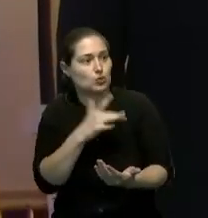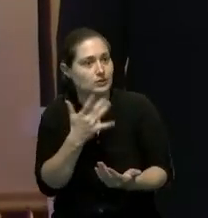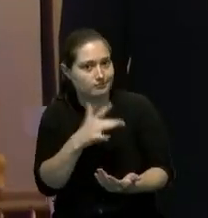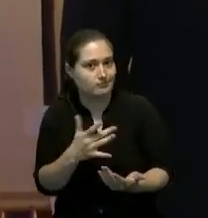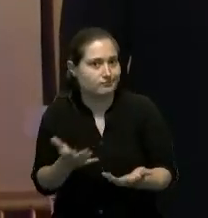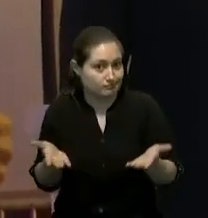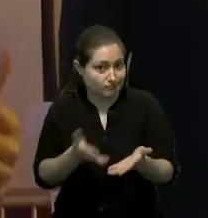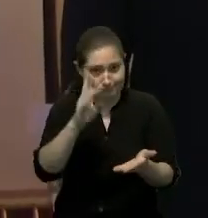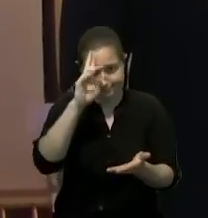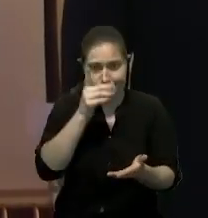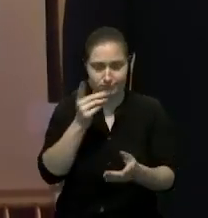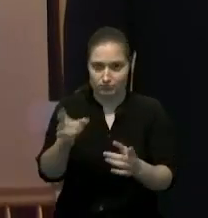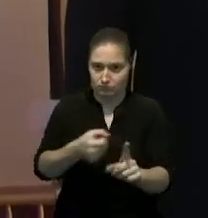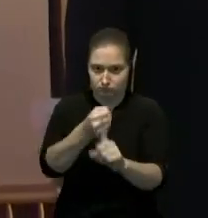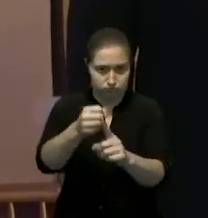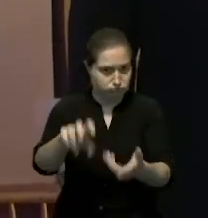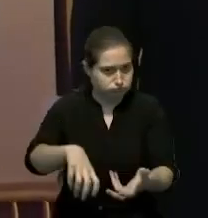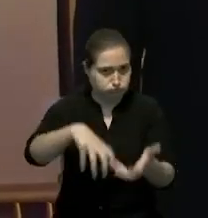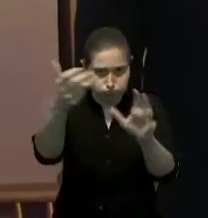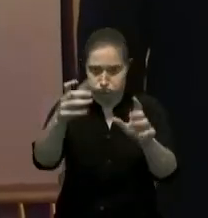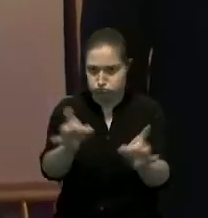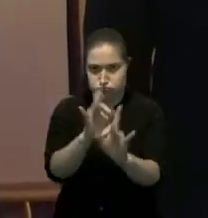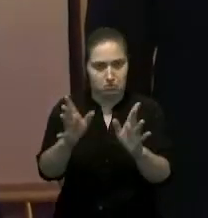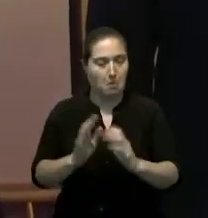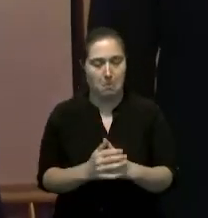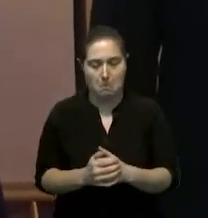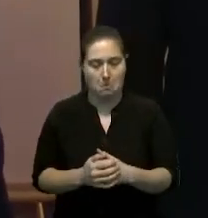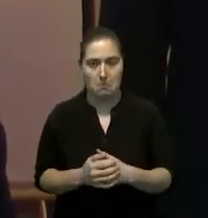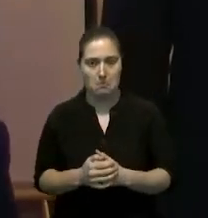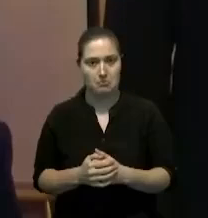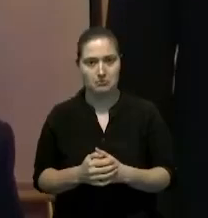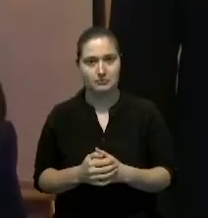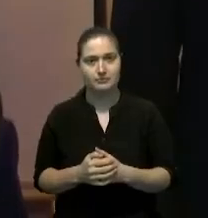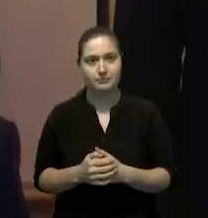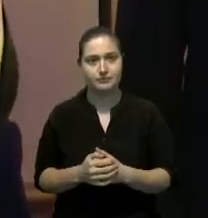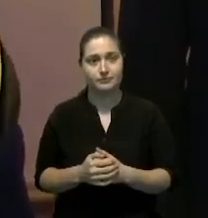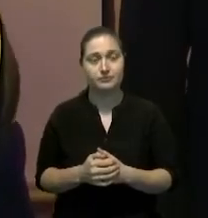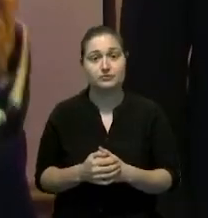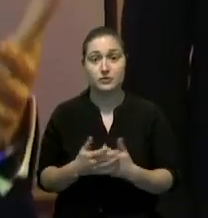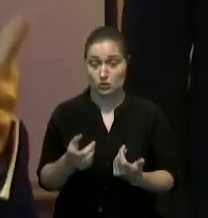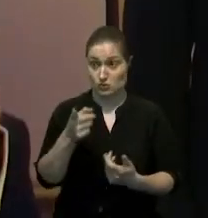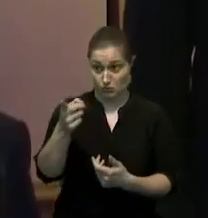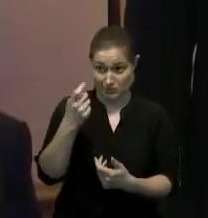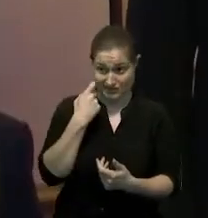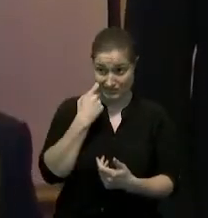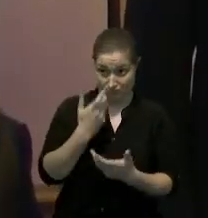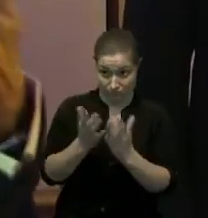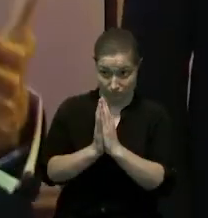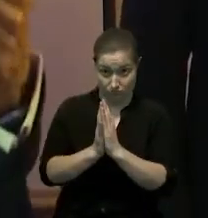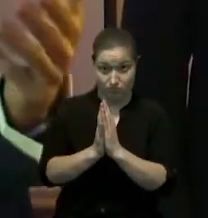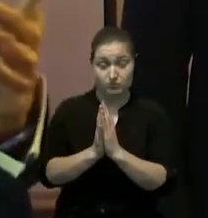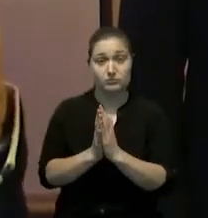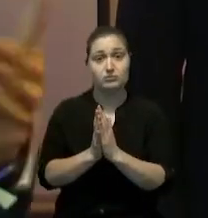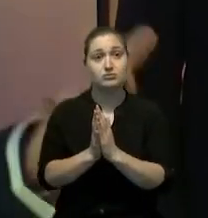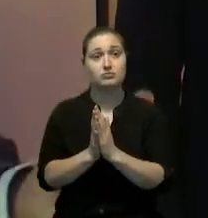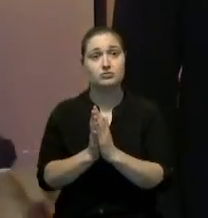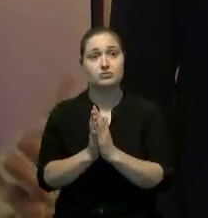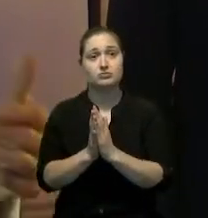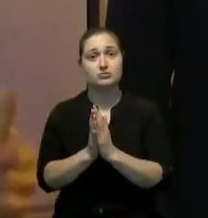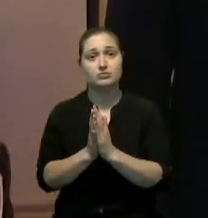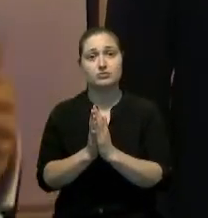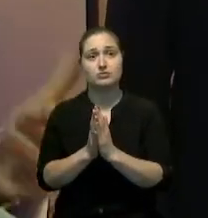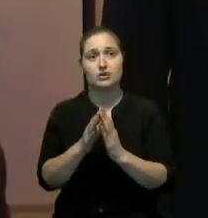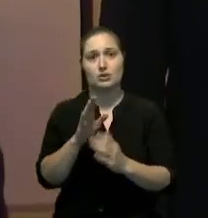un impacto sin embargo este esta solicitud de que usted y República Dominicana colidere con